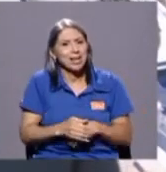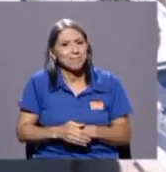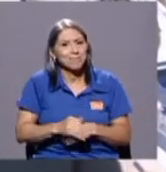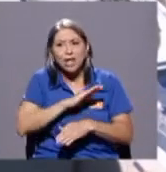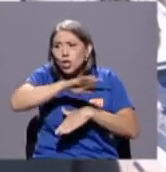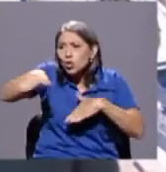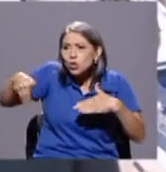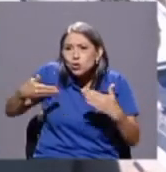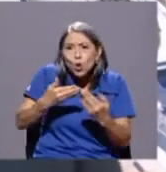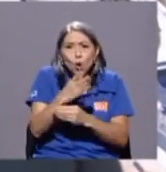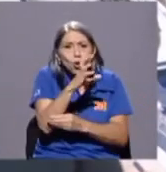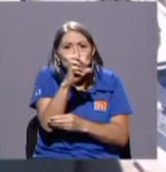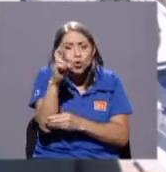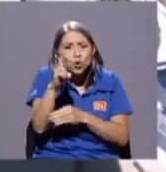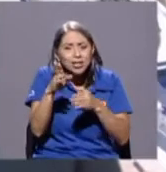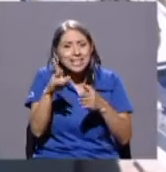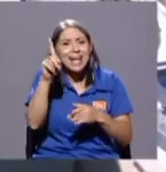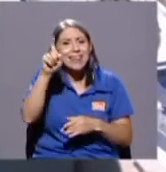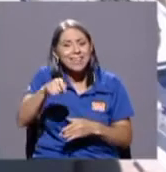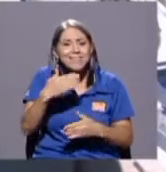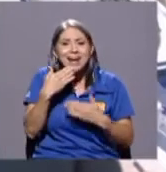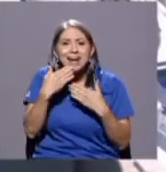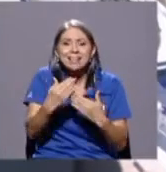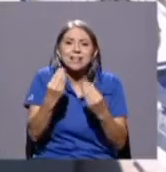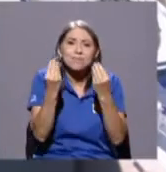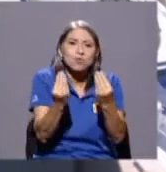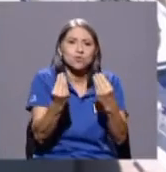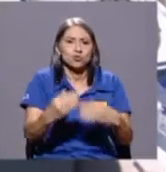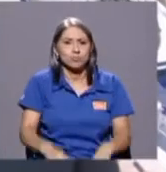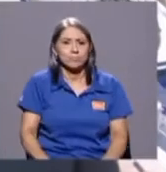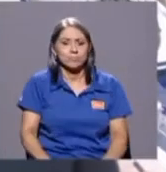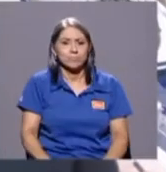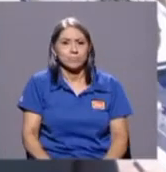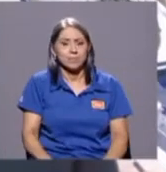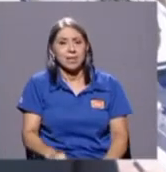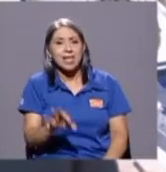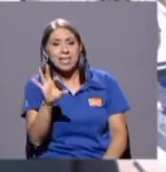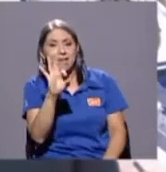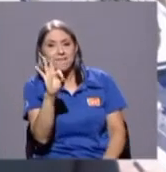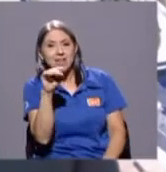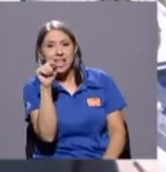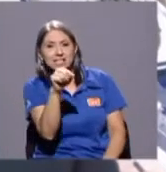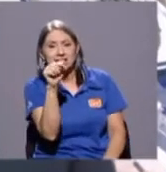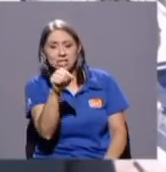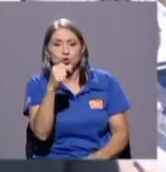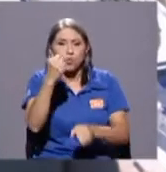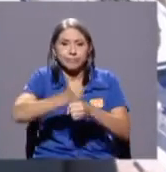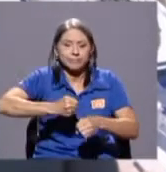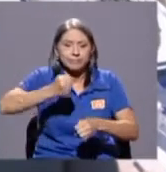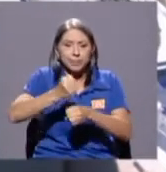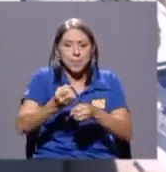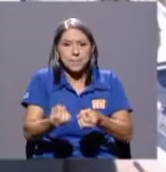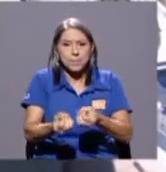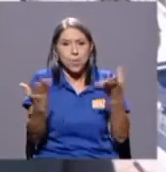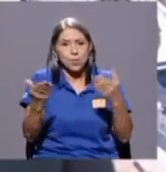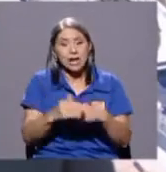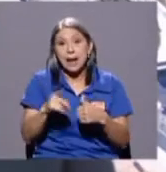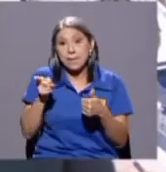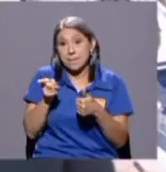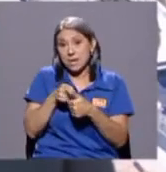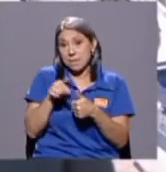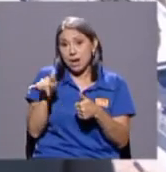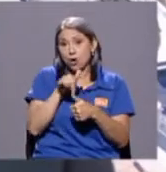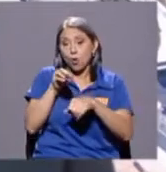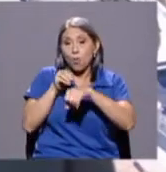tenemos que agradecerle mucho el paso que Francisco hizo o tuvo en la función pública. Primero como